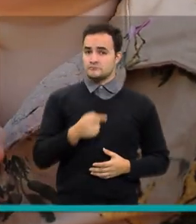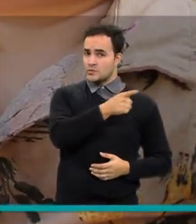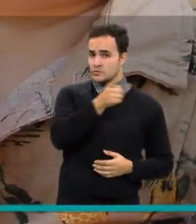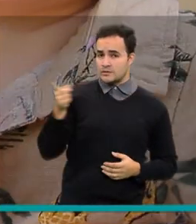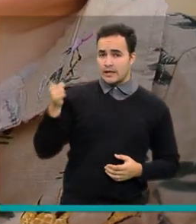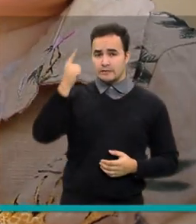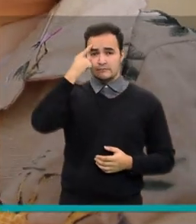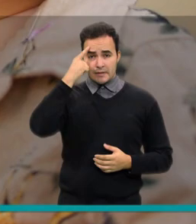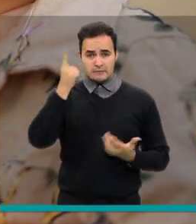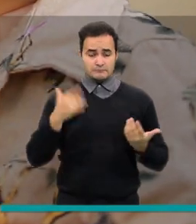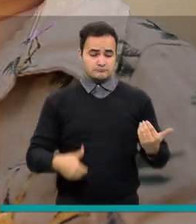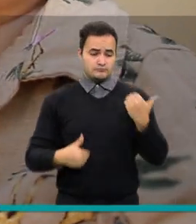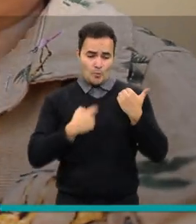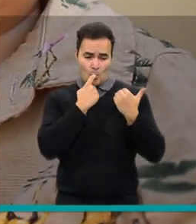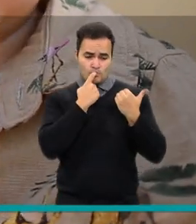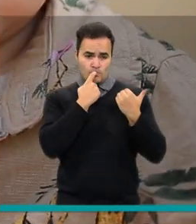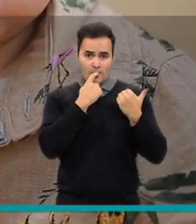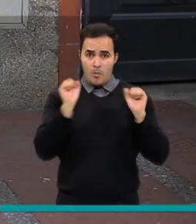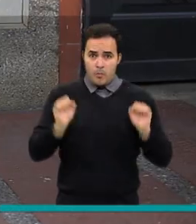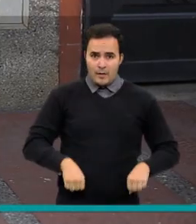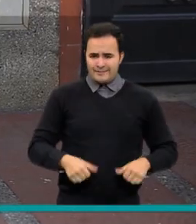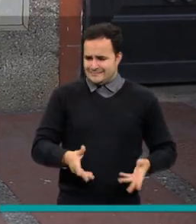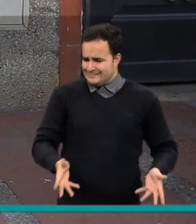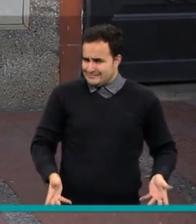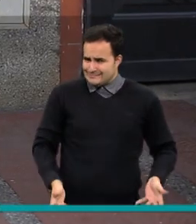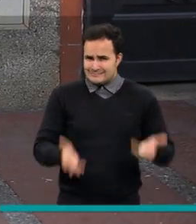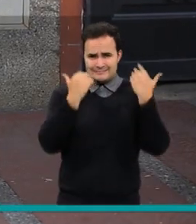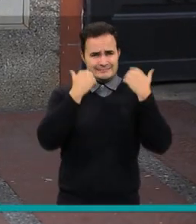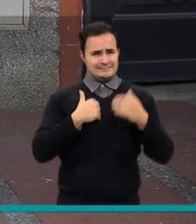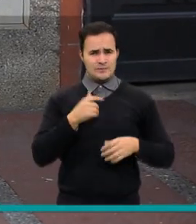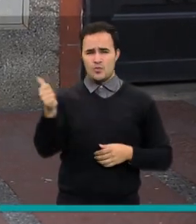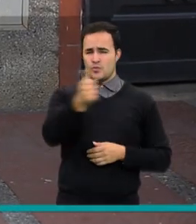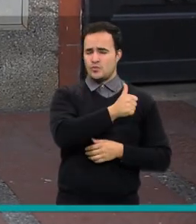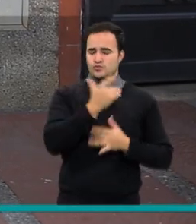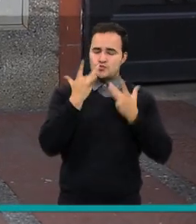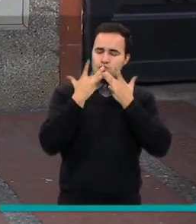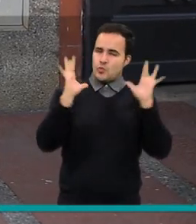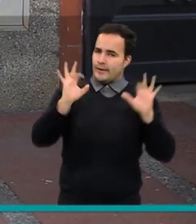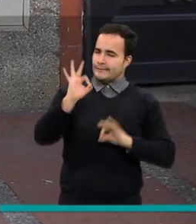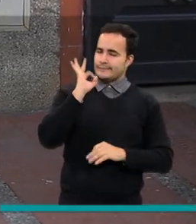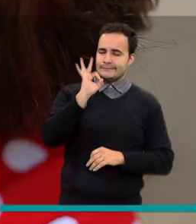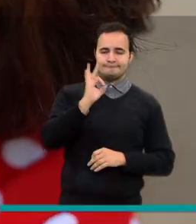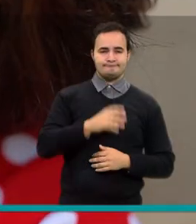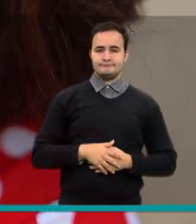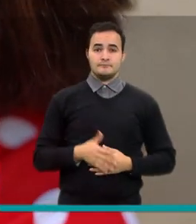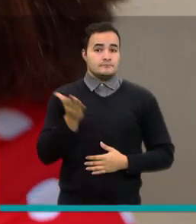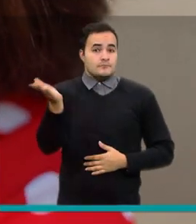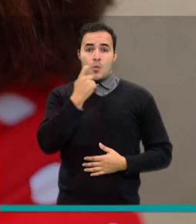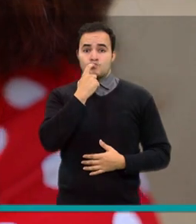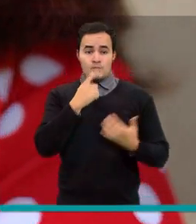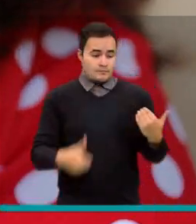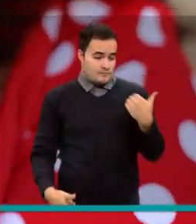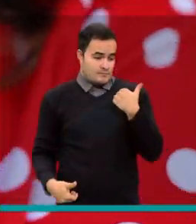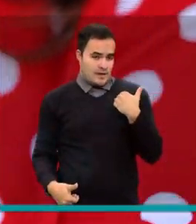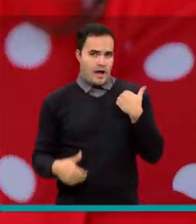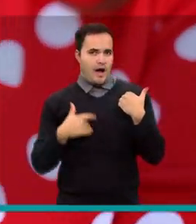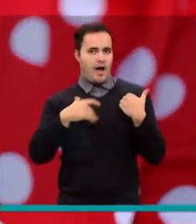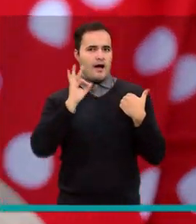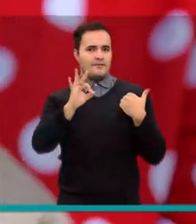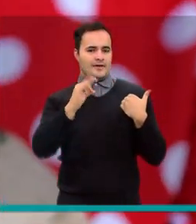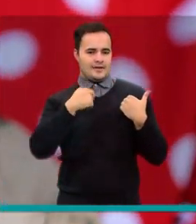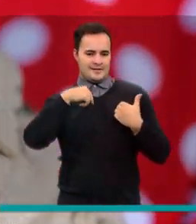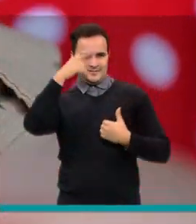Si tienen la oportunidad de estar lactando a sus bebés en este momento, son unas beneficiarias porque ellas tienen la